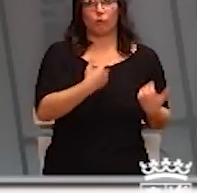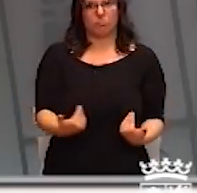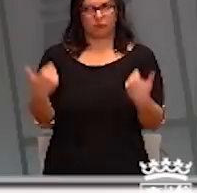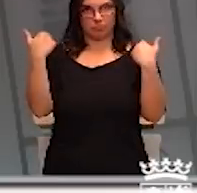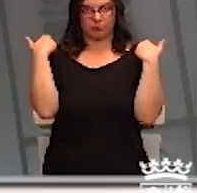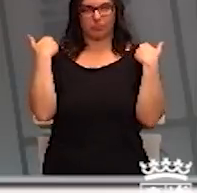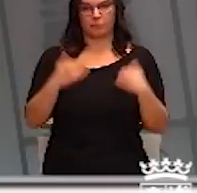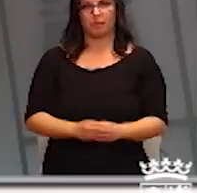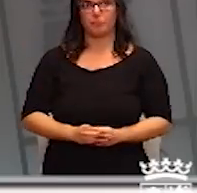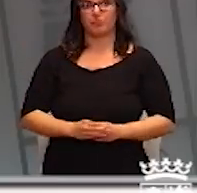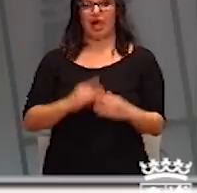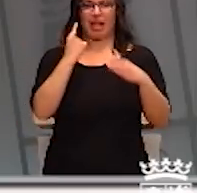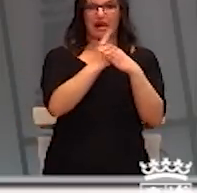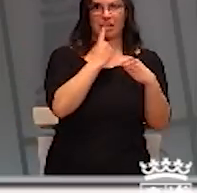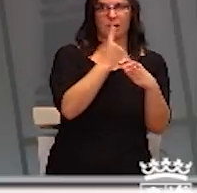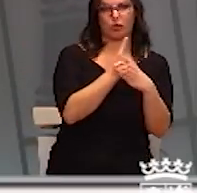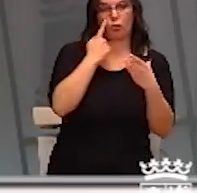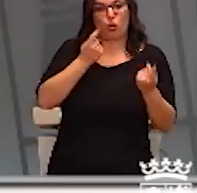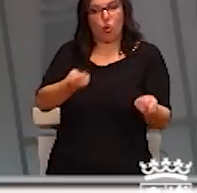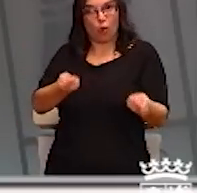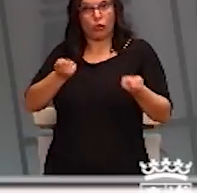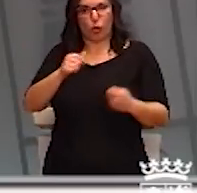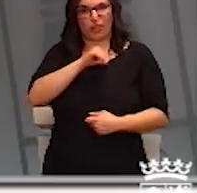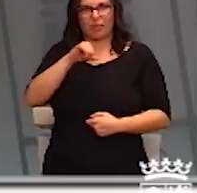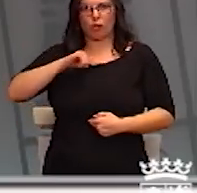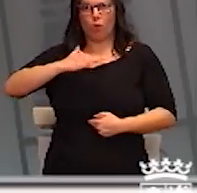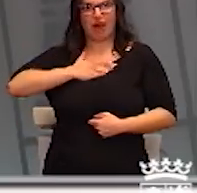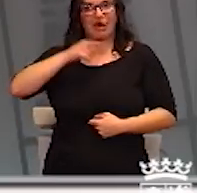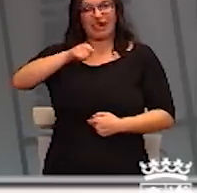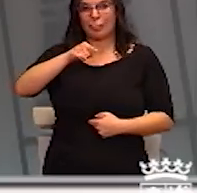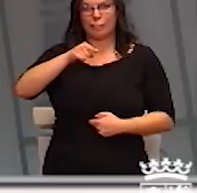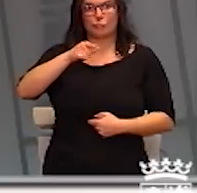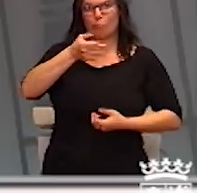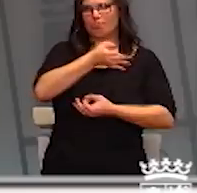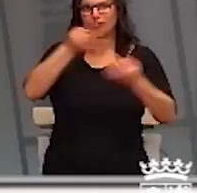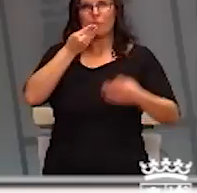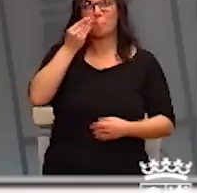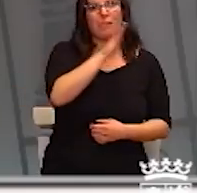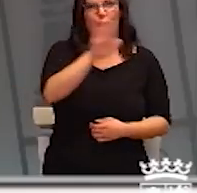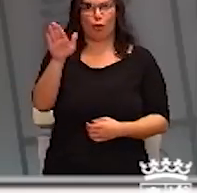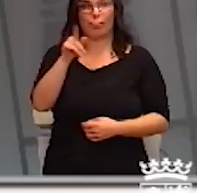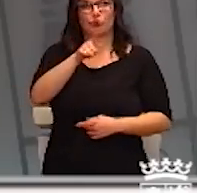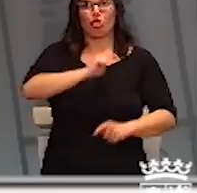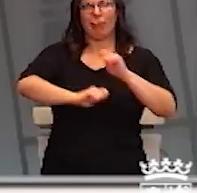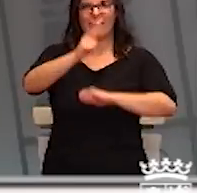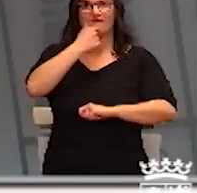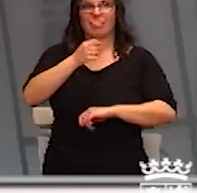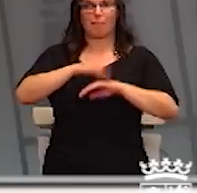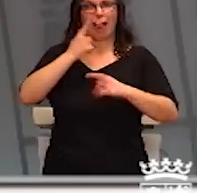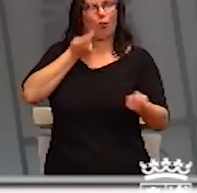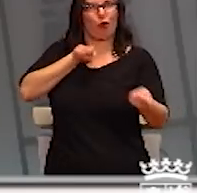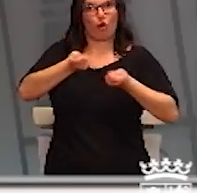Las medidas de aislamiento y de contención individuales son probablemente las más eficaces y las que nos han permitido hasta el momento